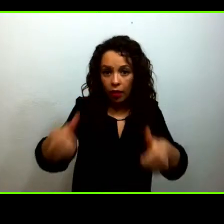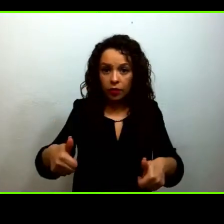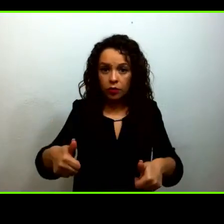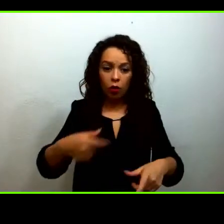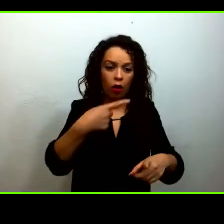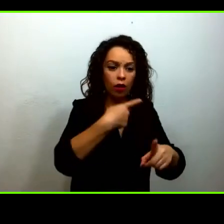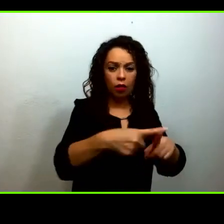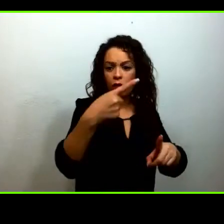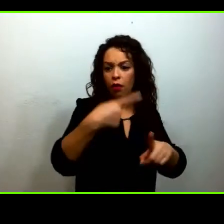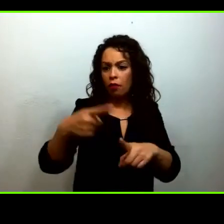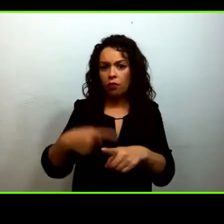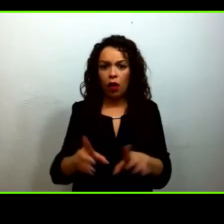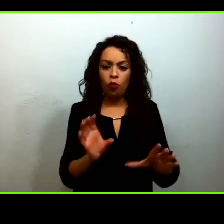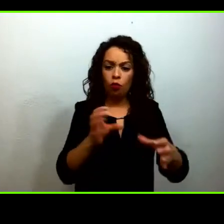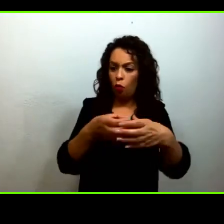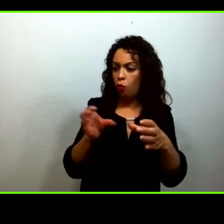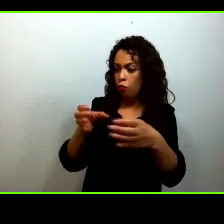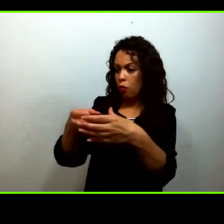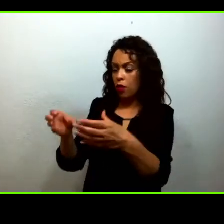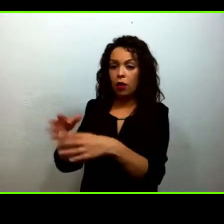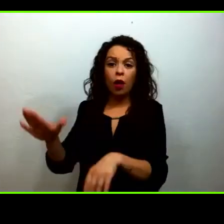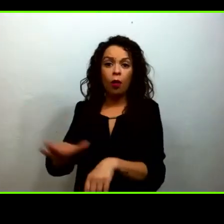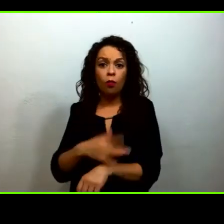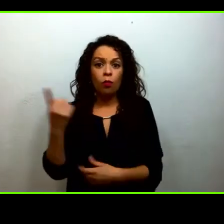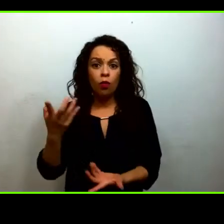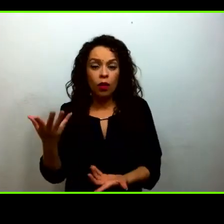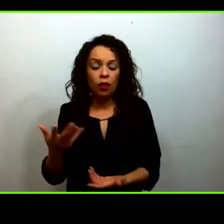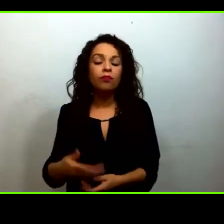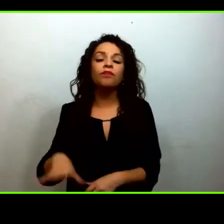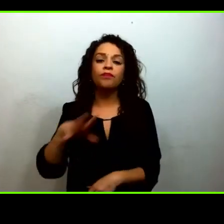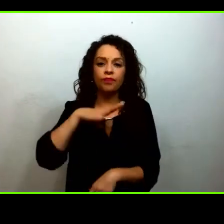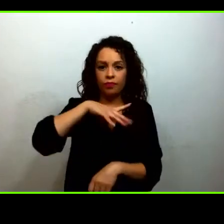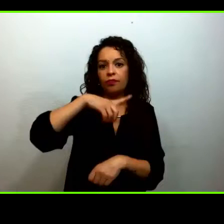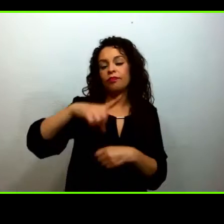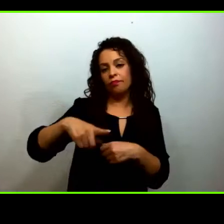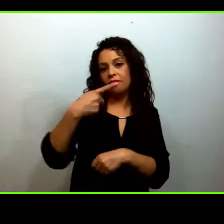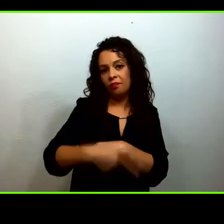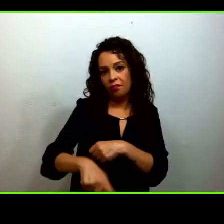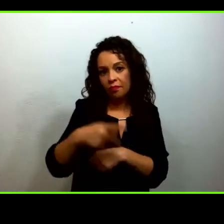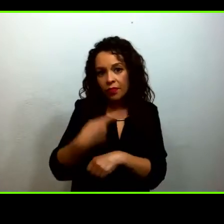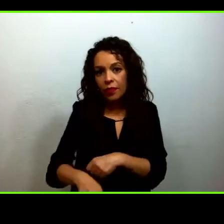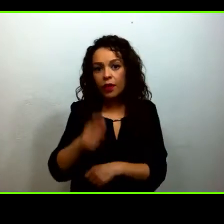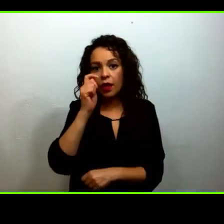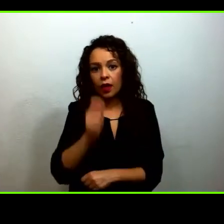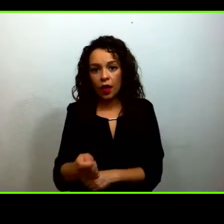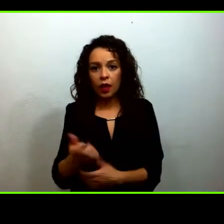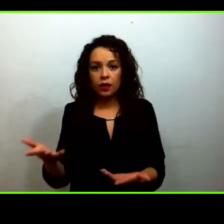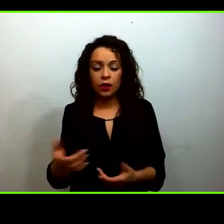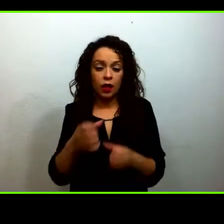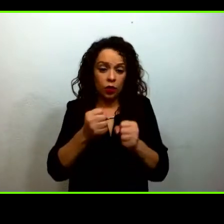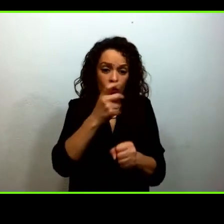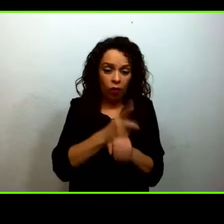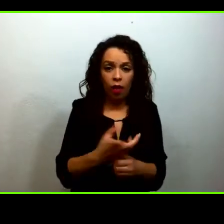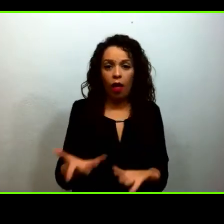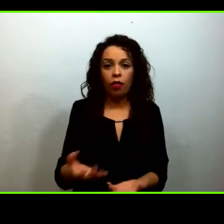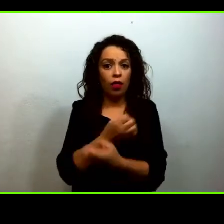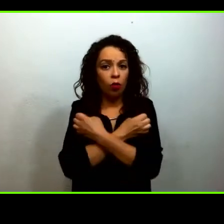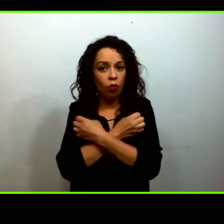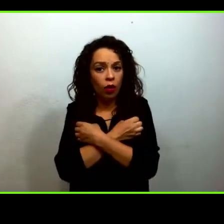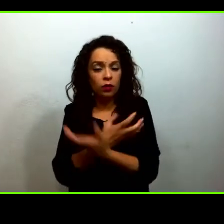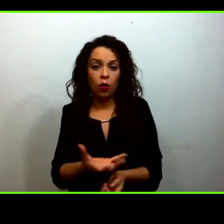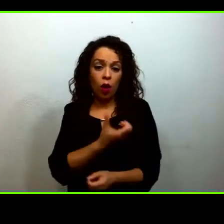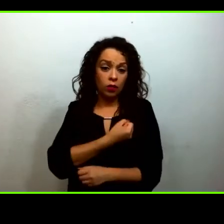ven afectada su seguridad, su salud, su bienestar, la educación, muchas familias que pierden empleos, que ven